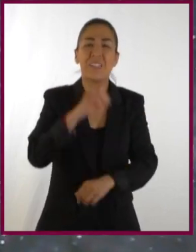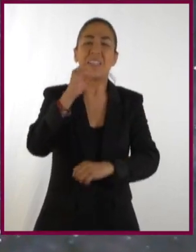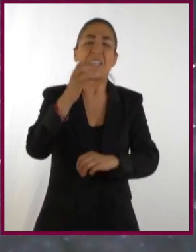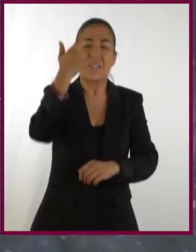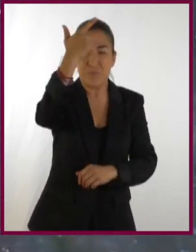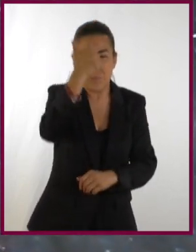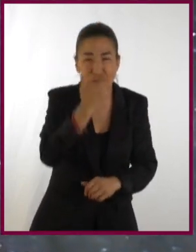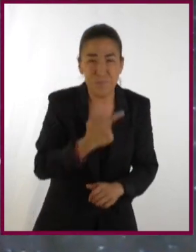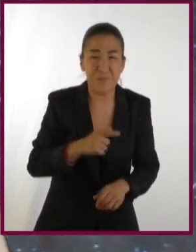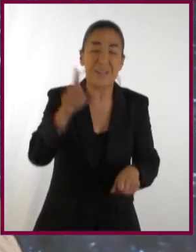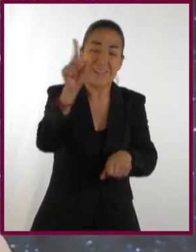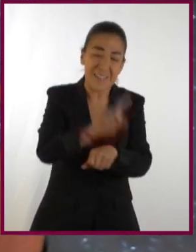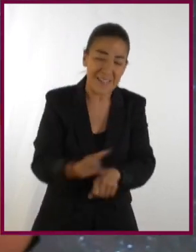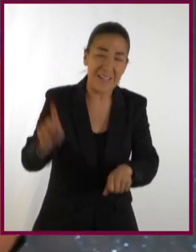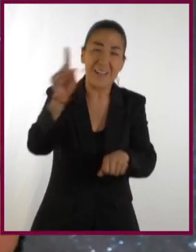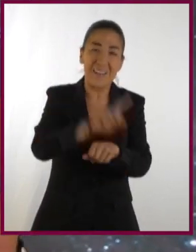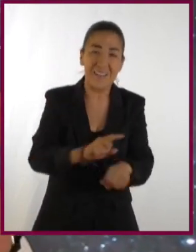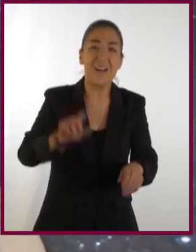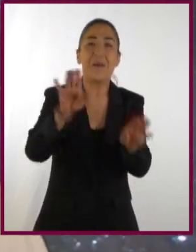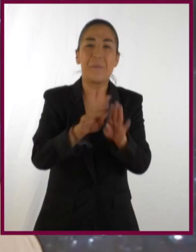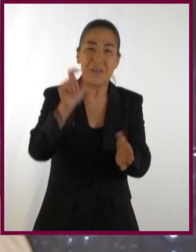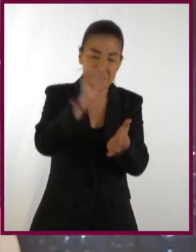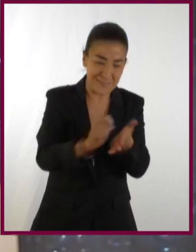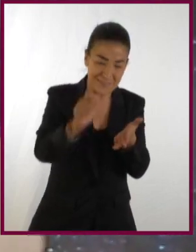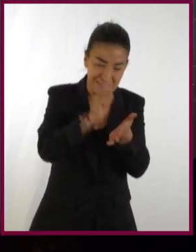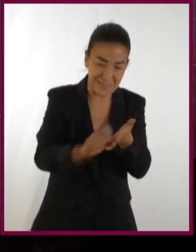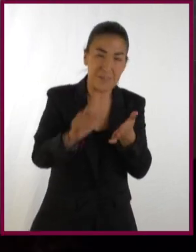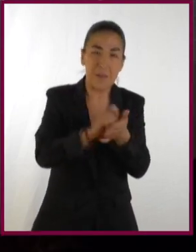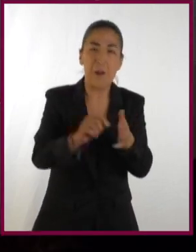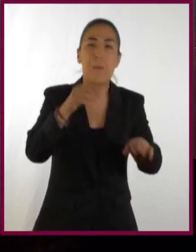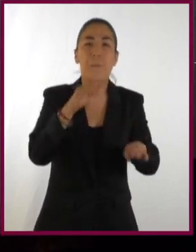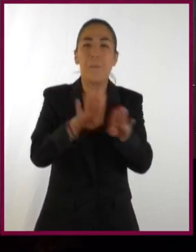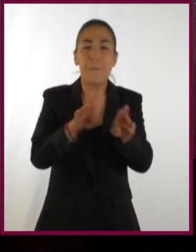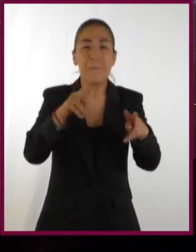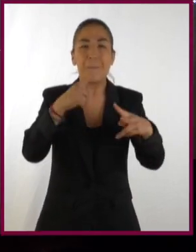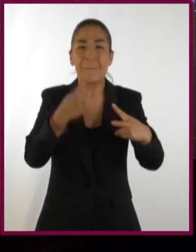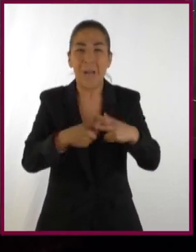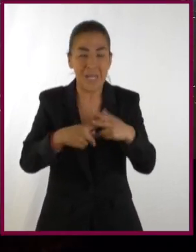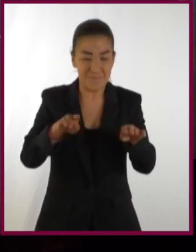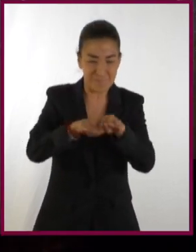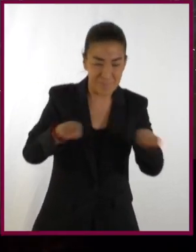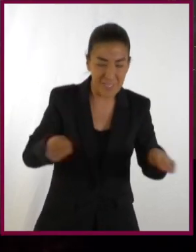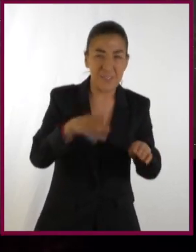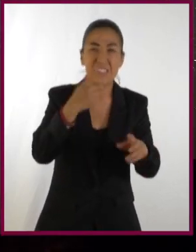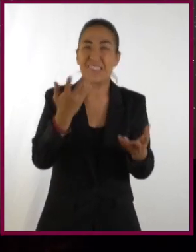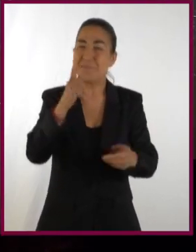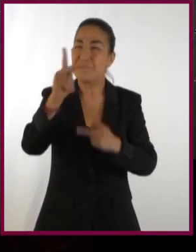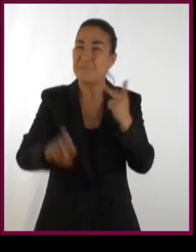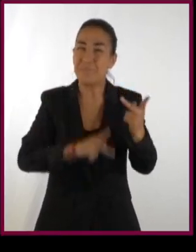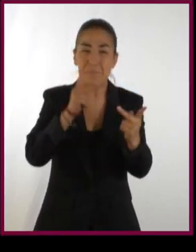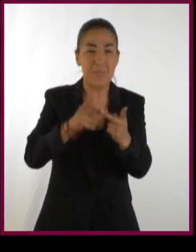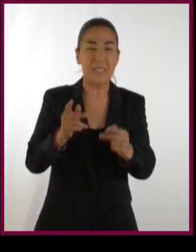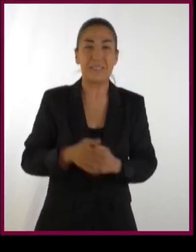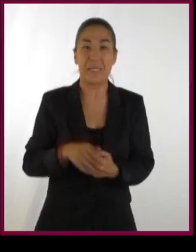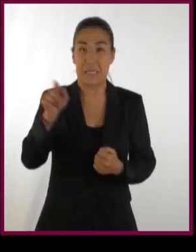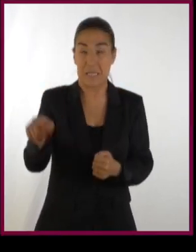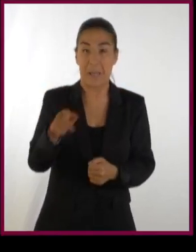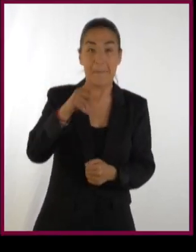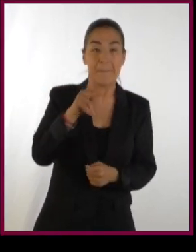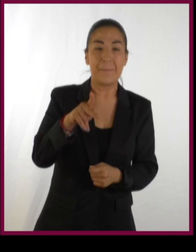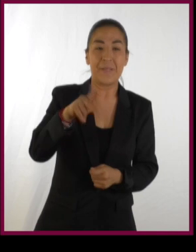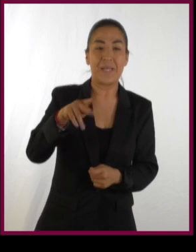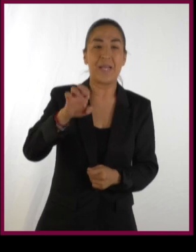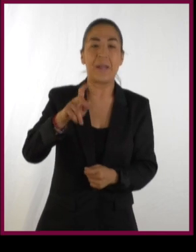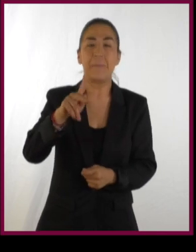cantidad. Pasó noches y días enteros anotando posiciones de cuerpos celestes con instrumentos y métodos muy precisos. Y entonces